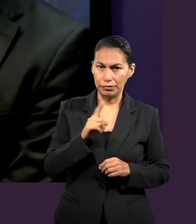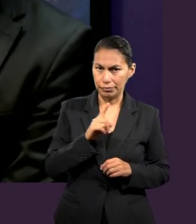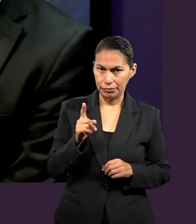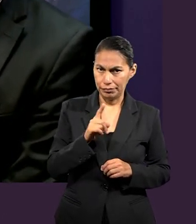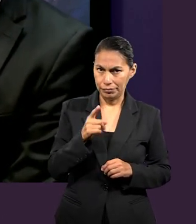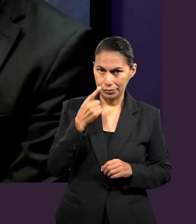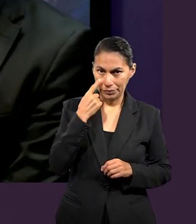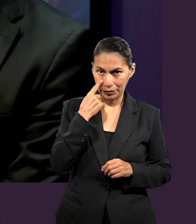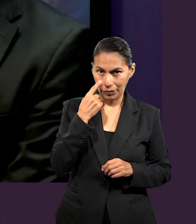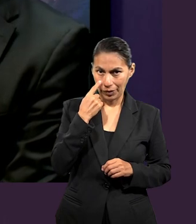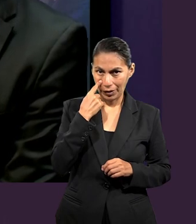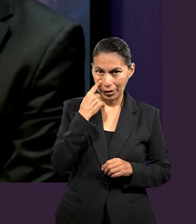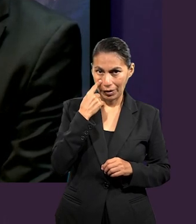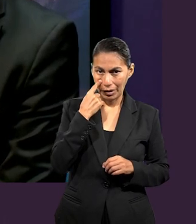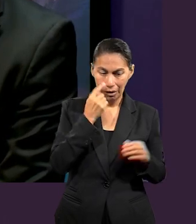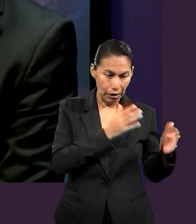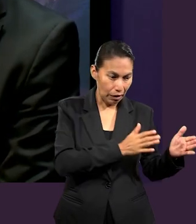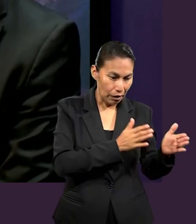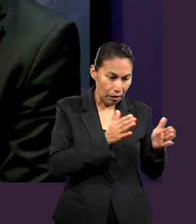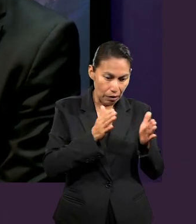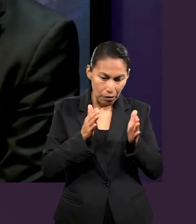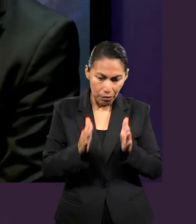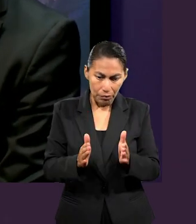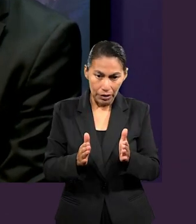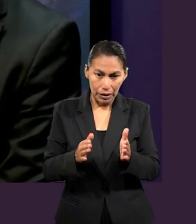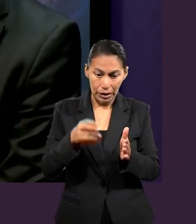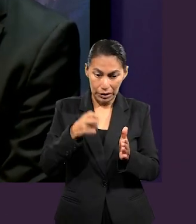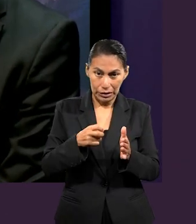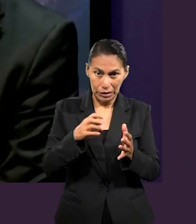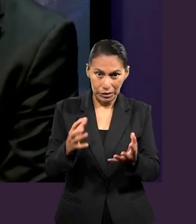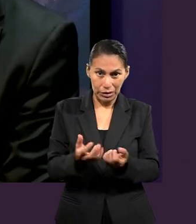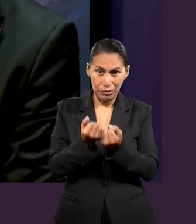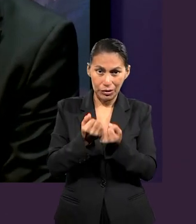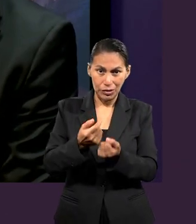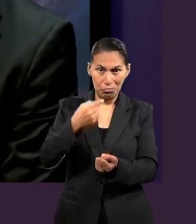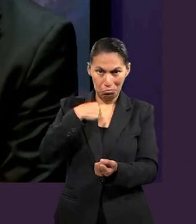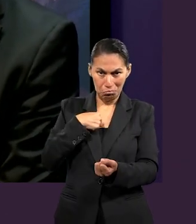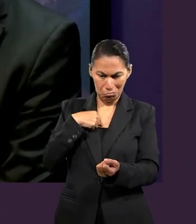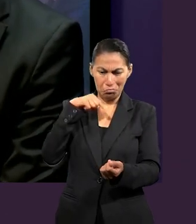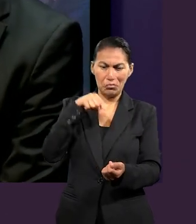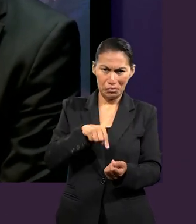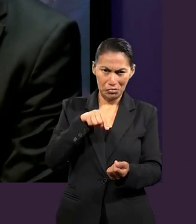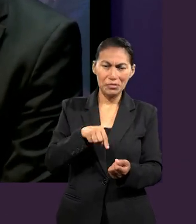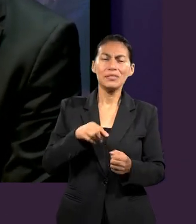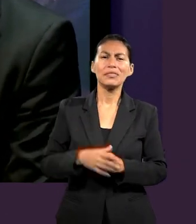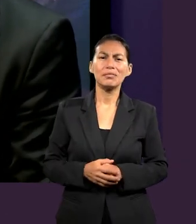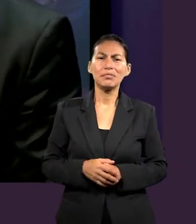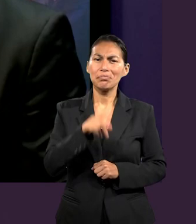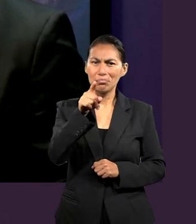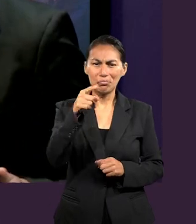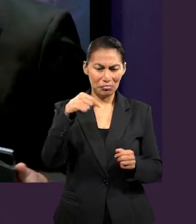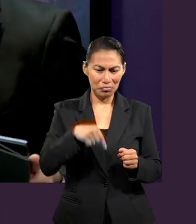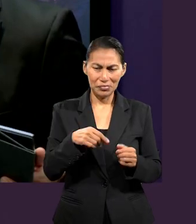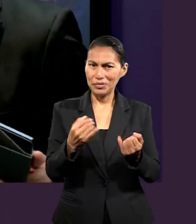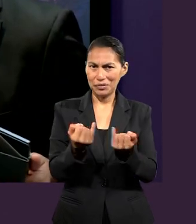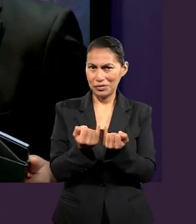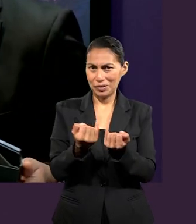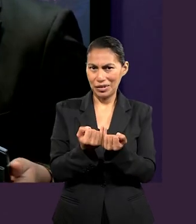a medida que va avanzando este plan, pues nosotros tenemos un lugar en ese y podemos tomar ese lugar pues